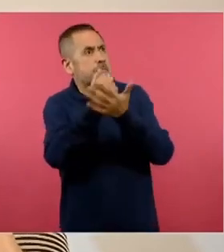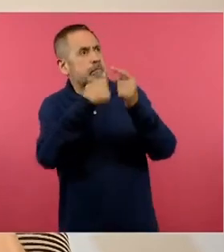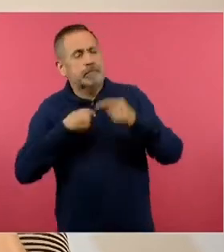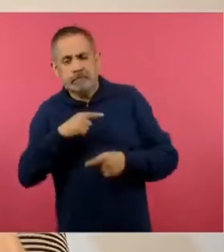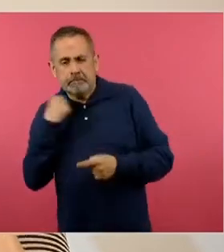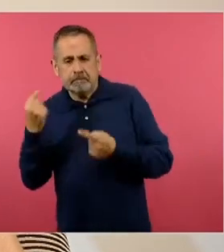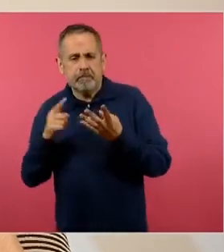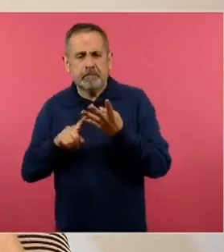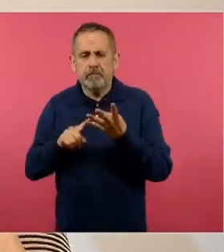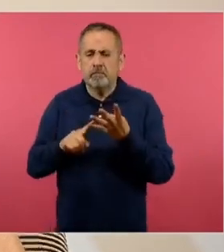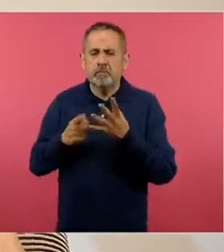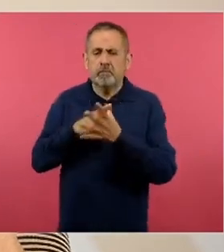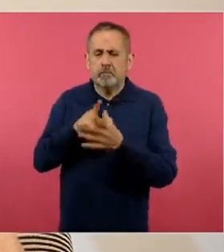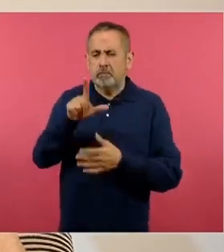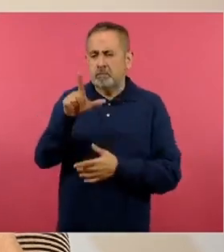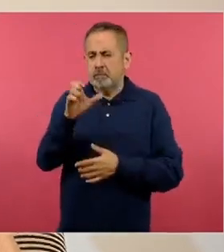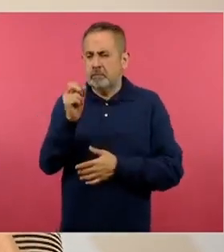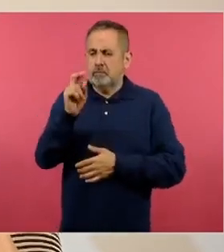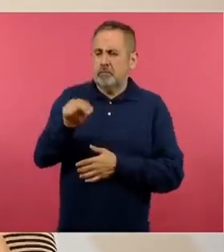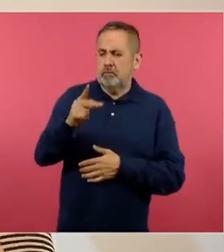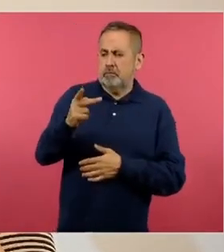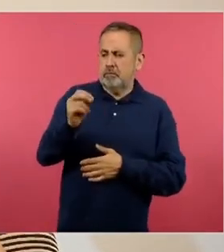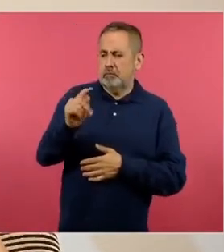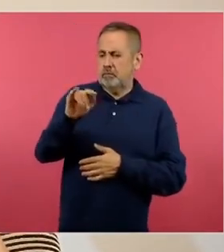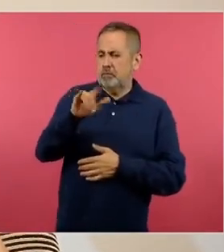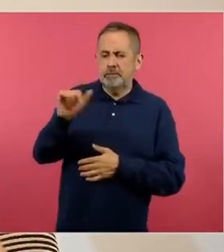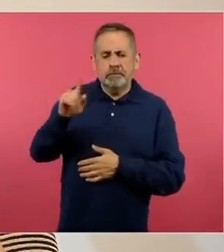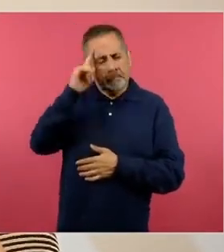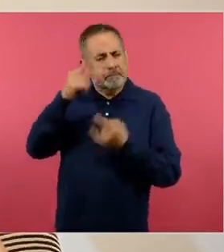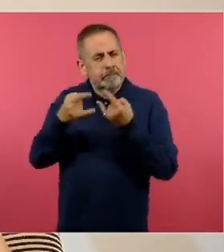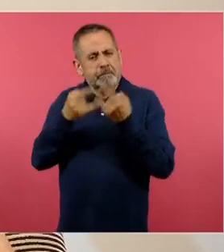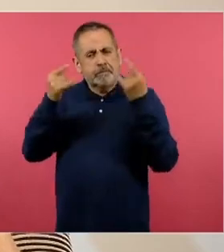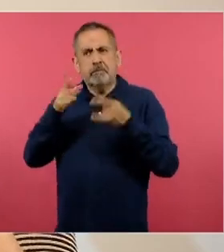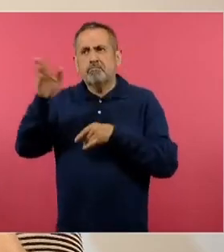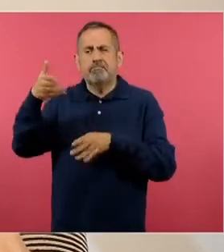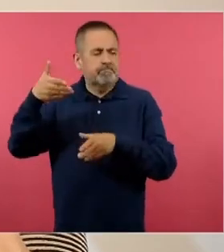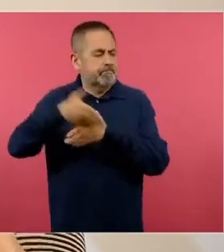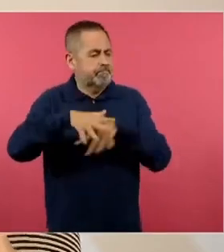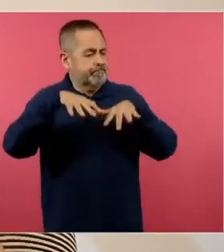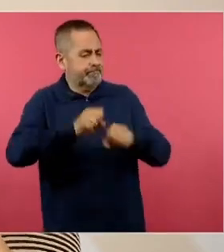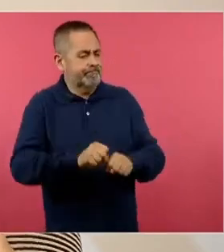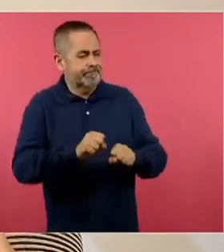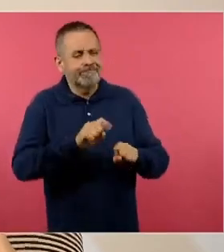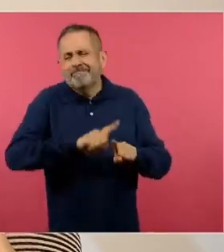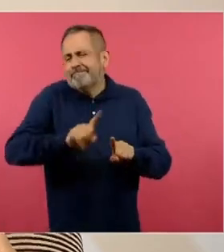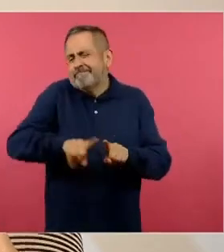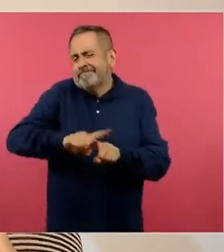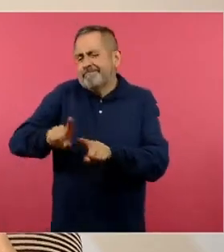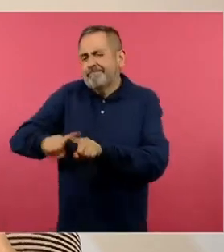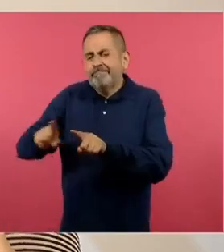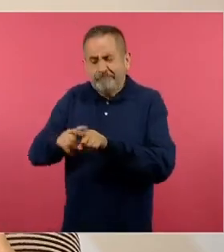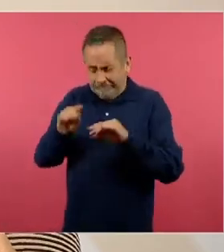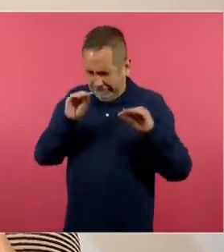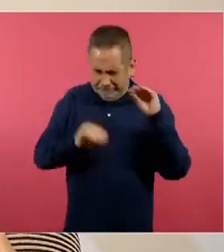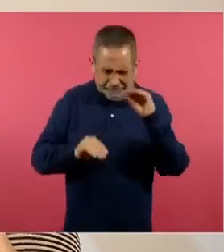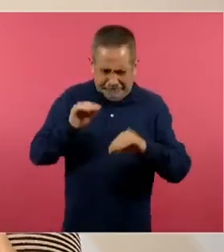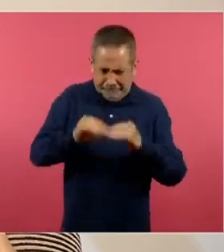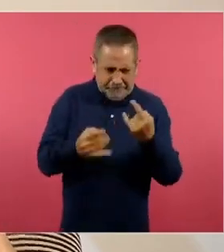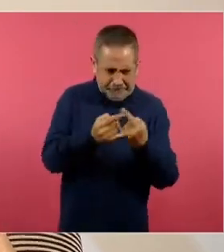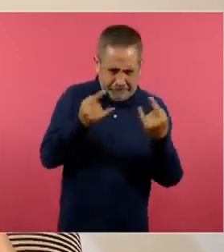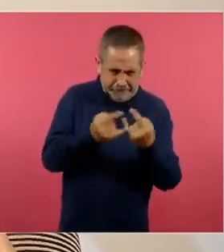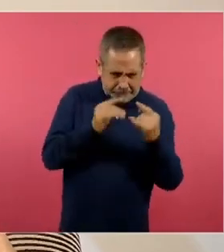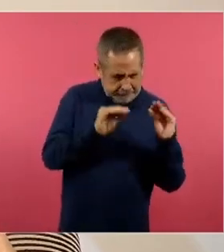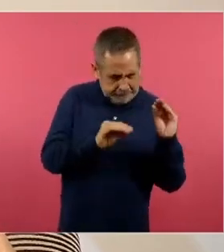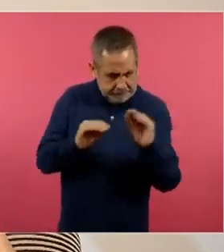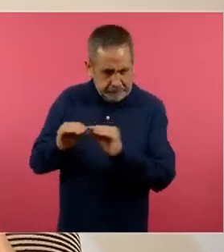de León Portilla sobre la historia de la conquista en fin son toda una serie de actualizaciones insisto que